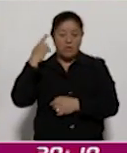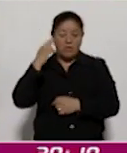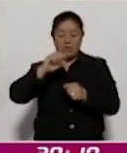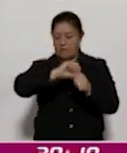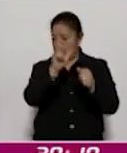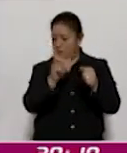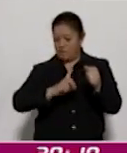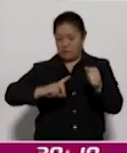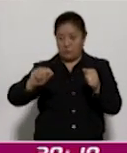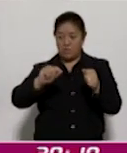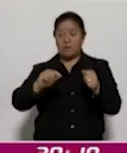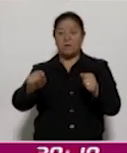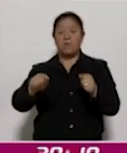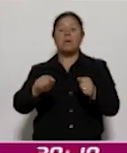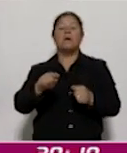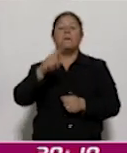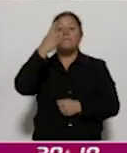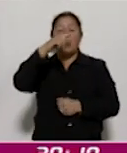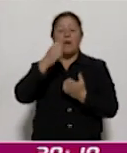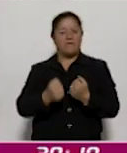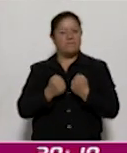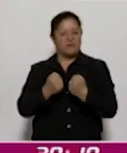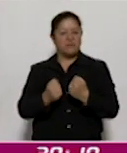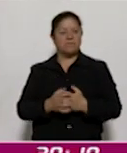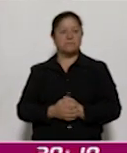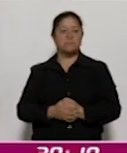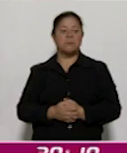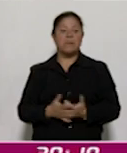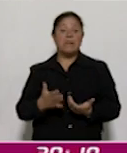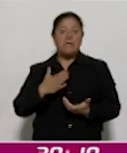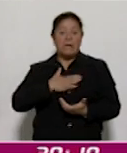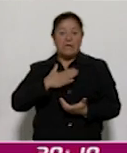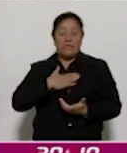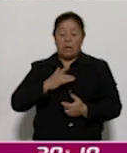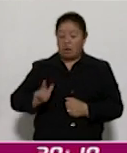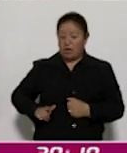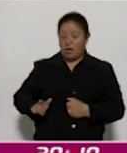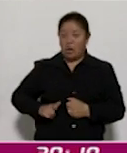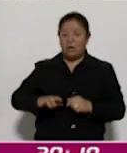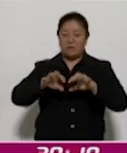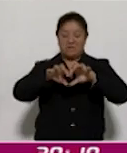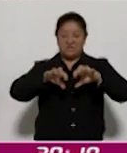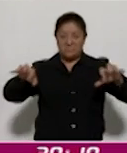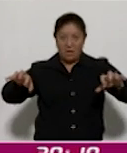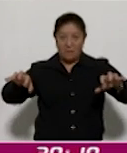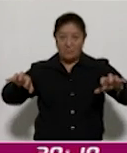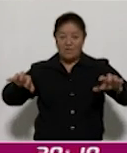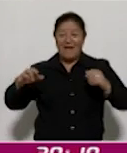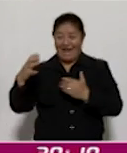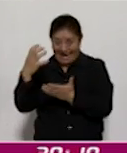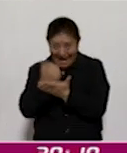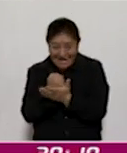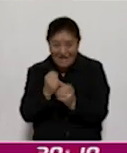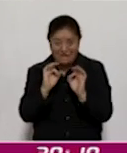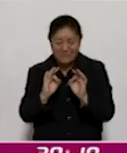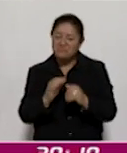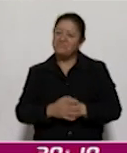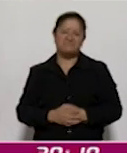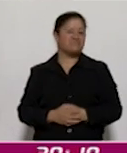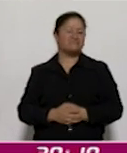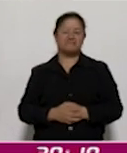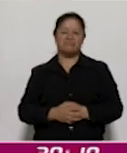se fortalezcan. No ganamos muchos los medios públicos por separado. Ganamos más si nos